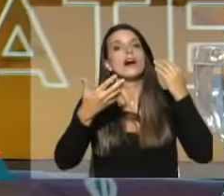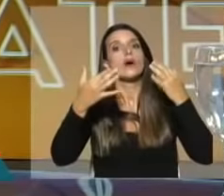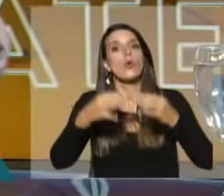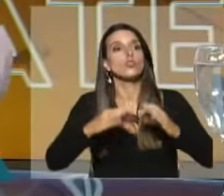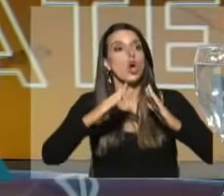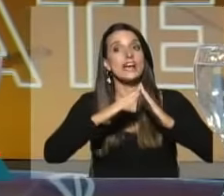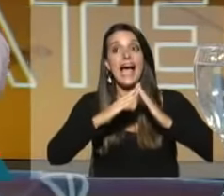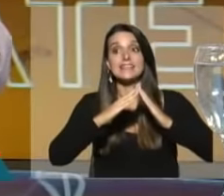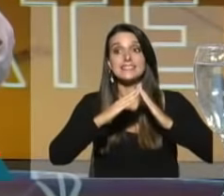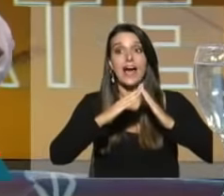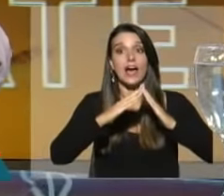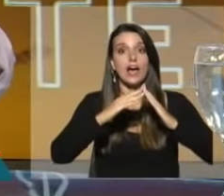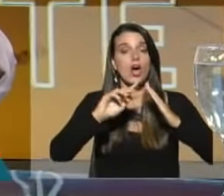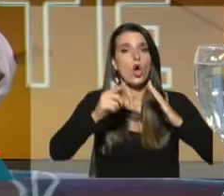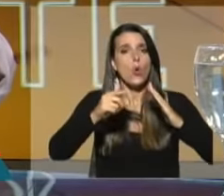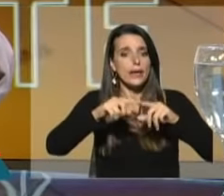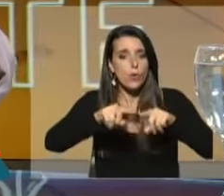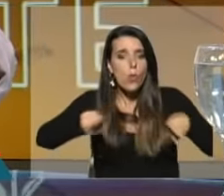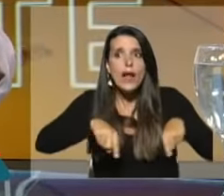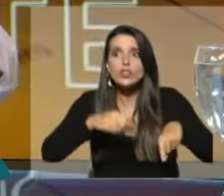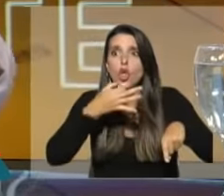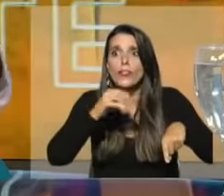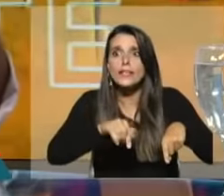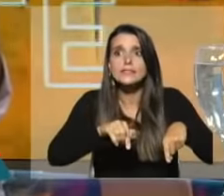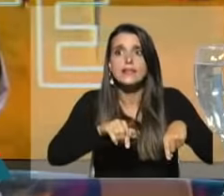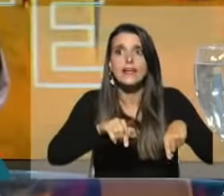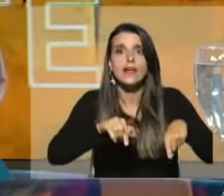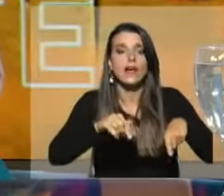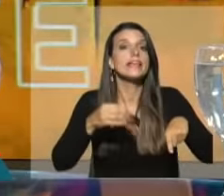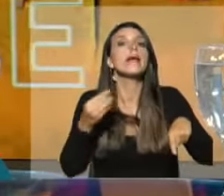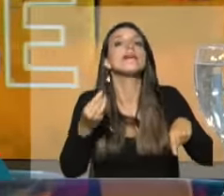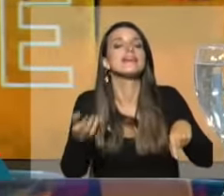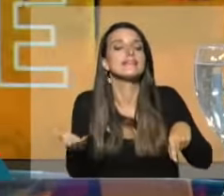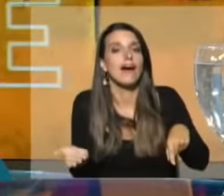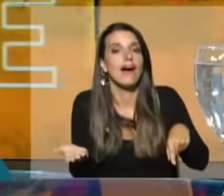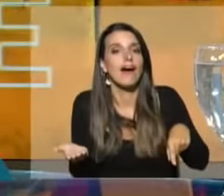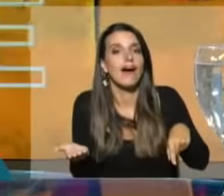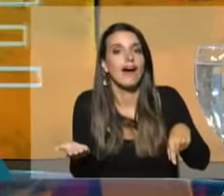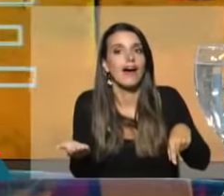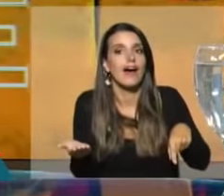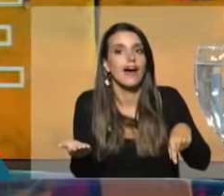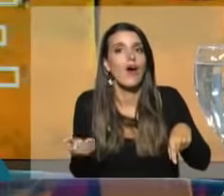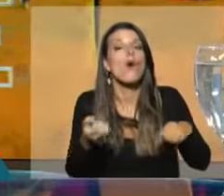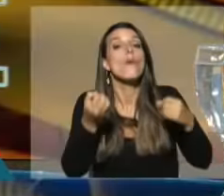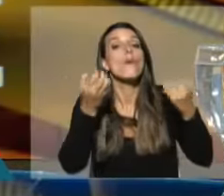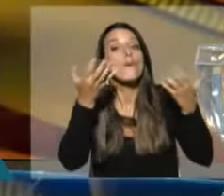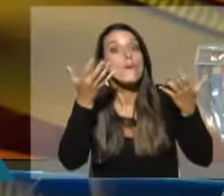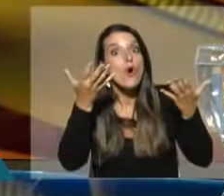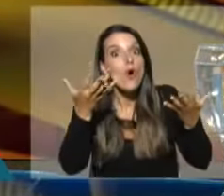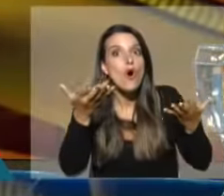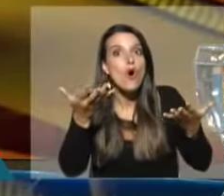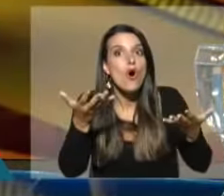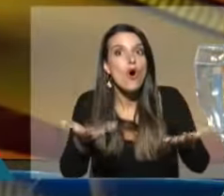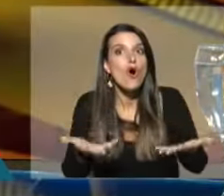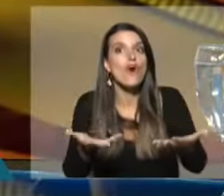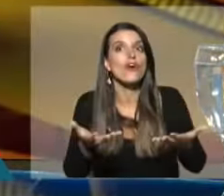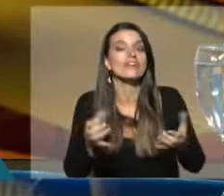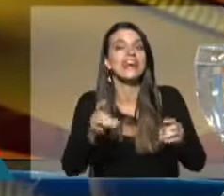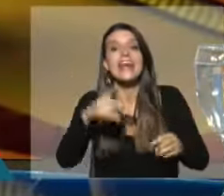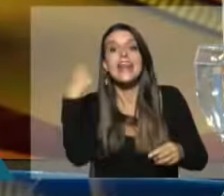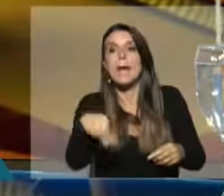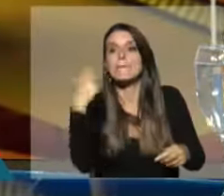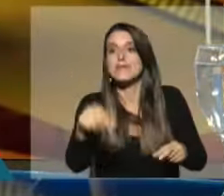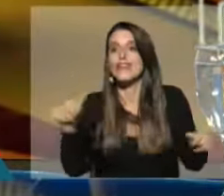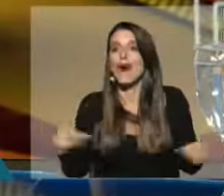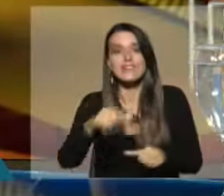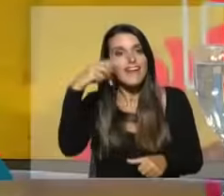no está táxitamente expuesta, no sabemos lo que pasa. ¿Por qué? Porque legislan a las corridas